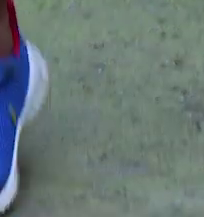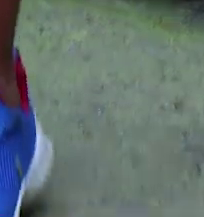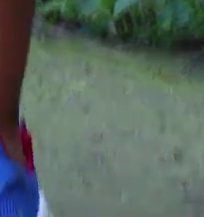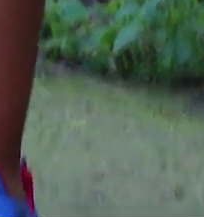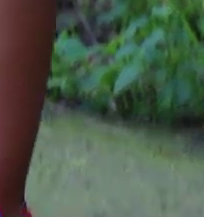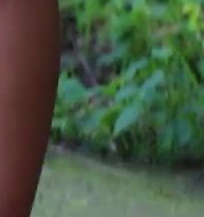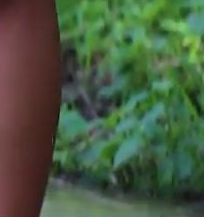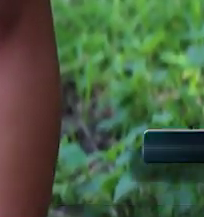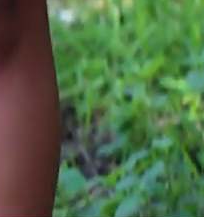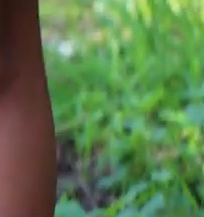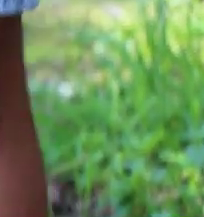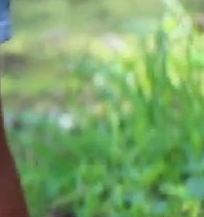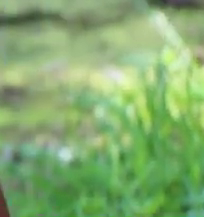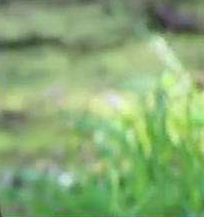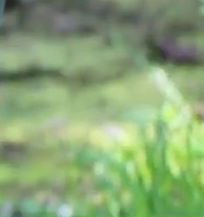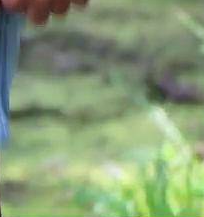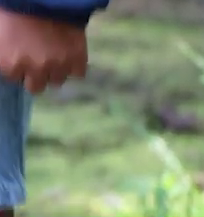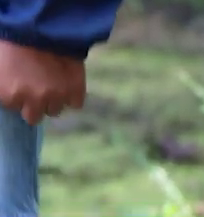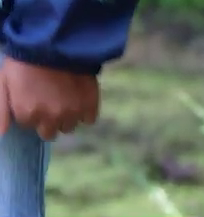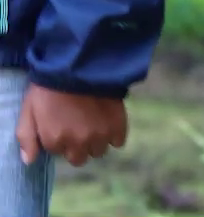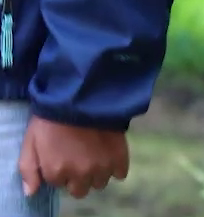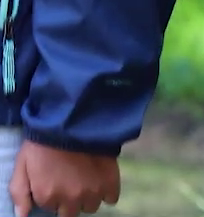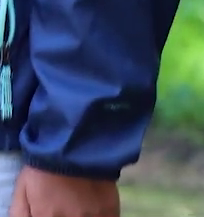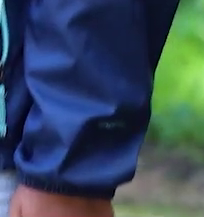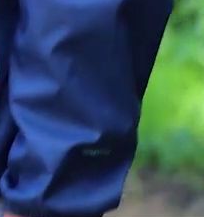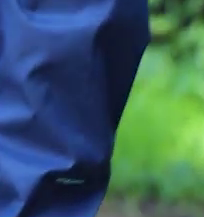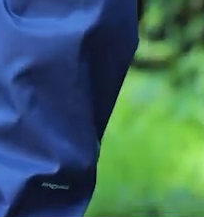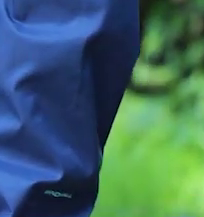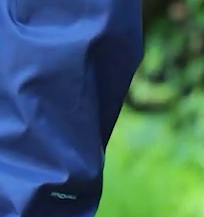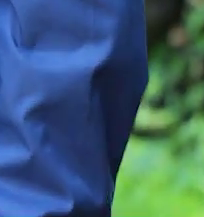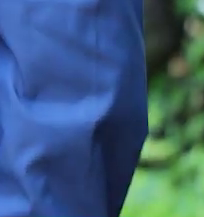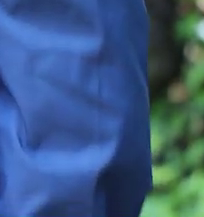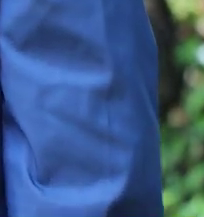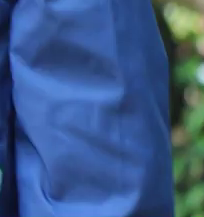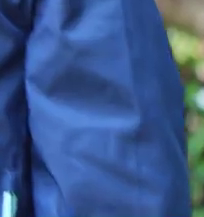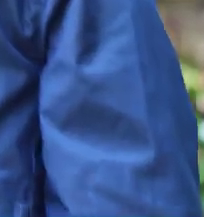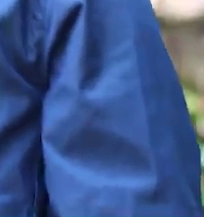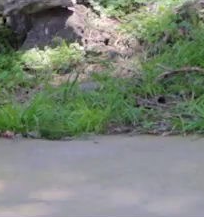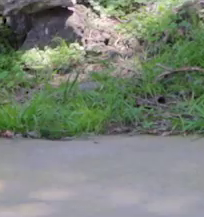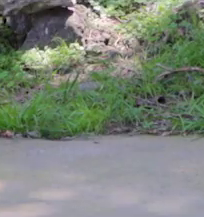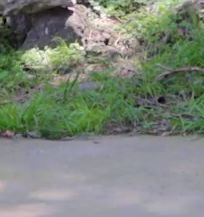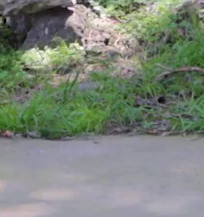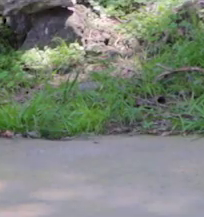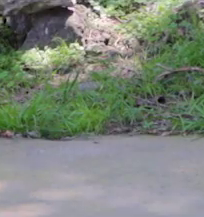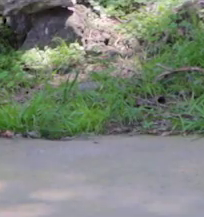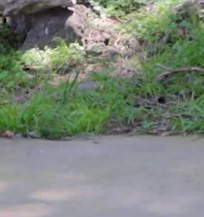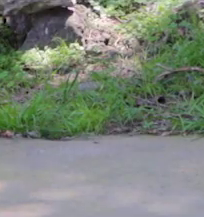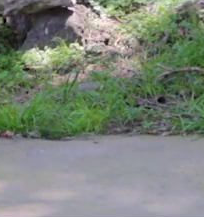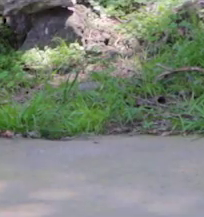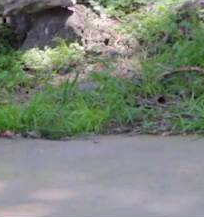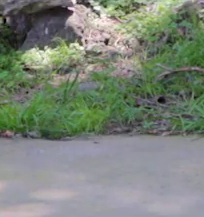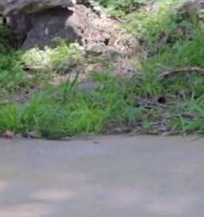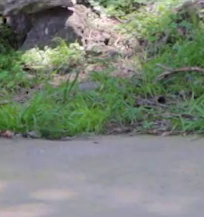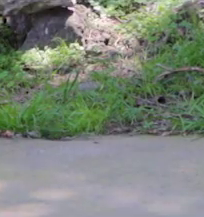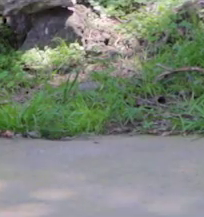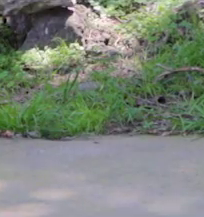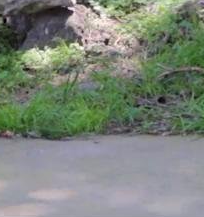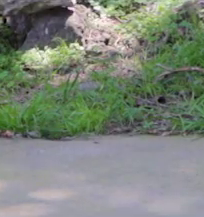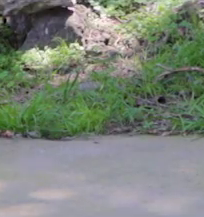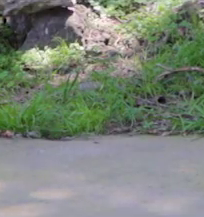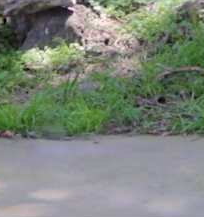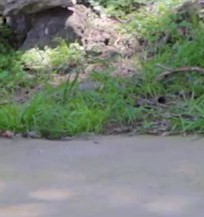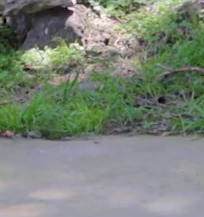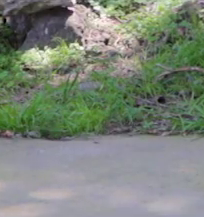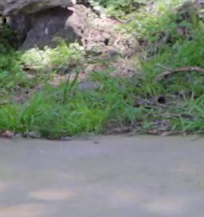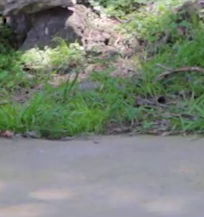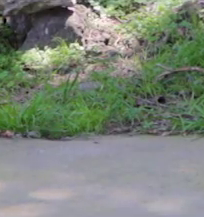talones bien muy bien una más bien muy buena